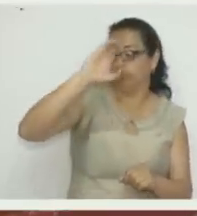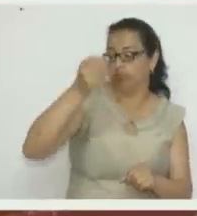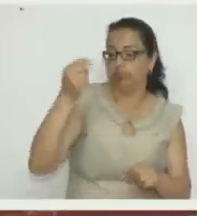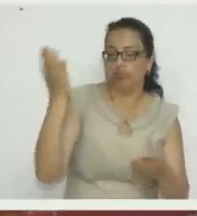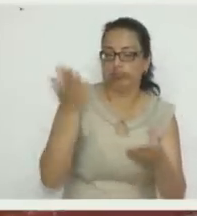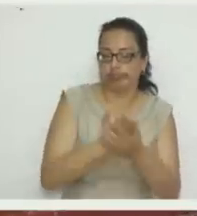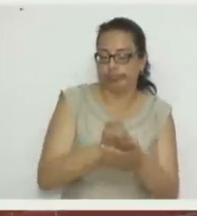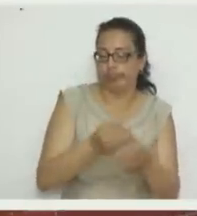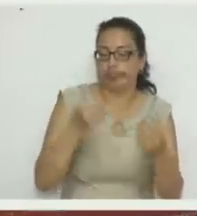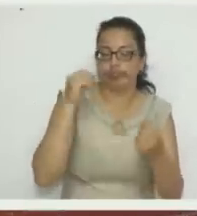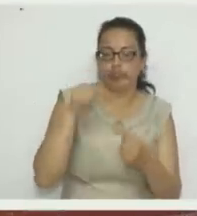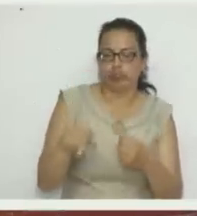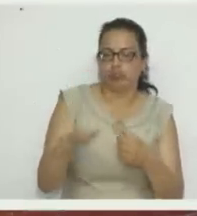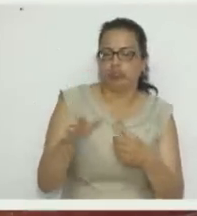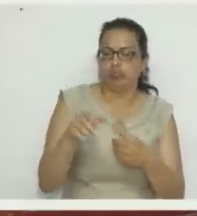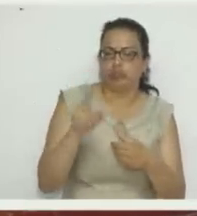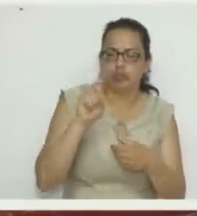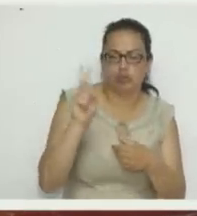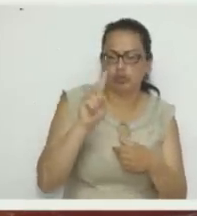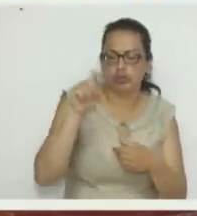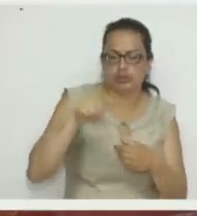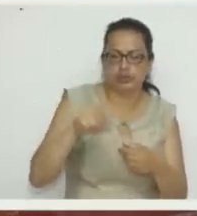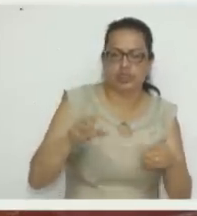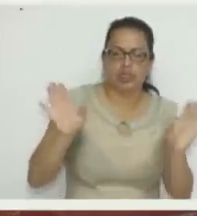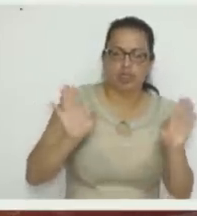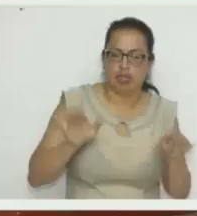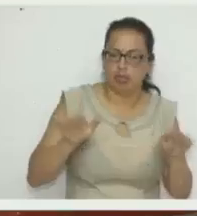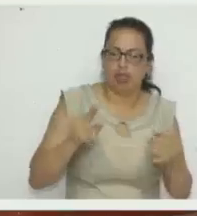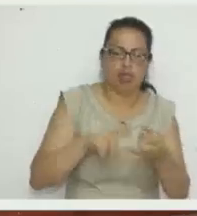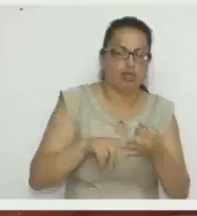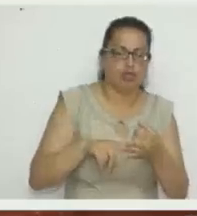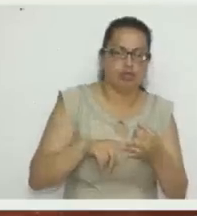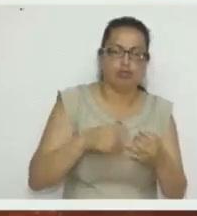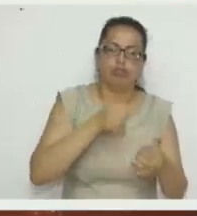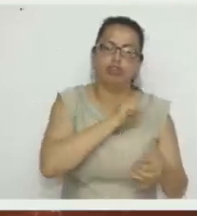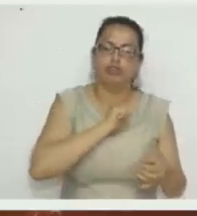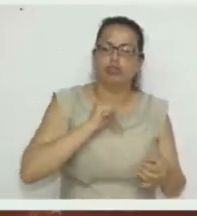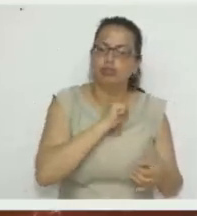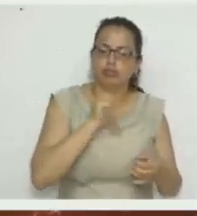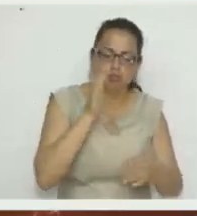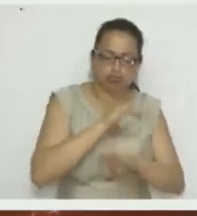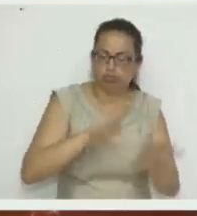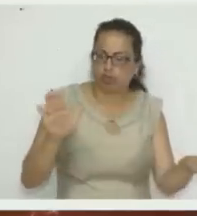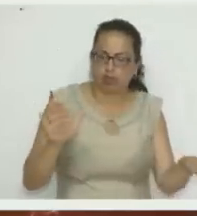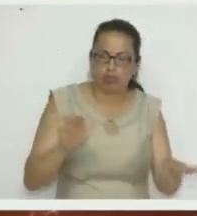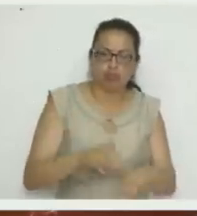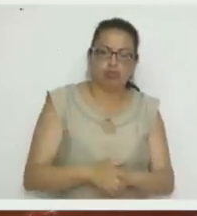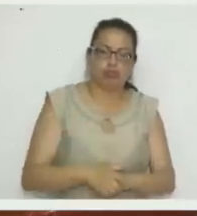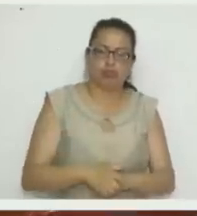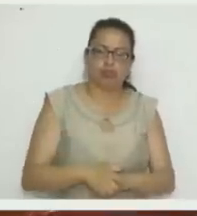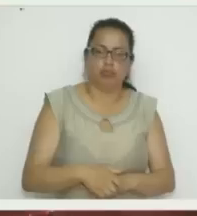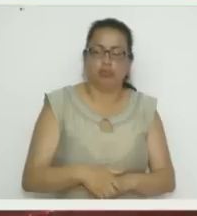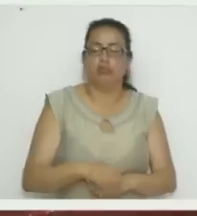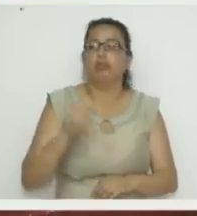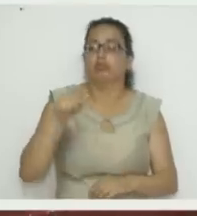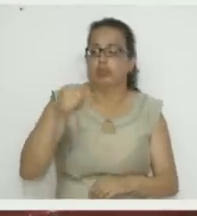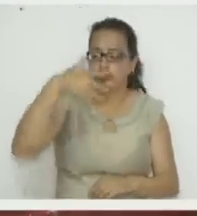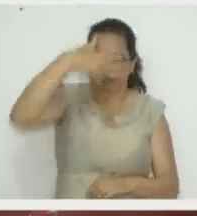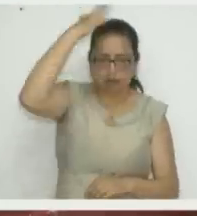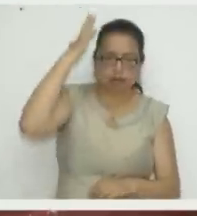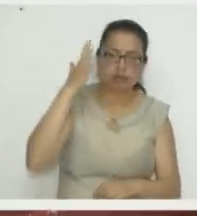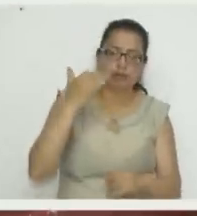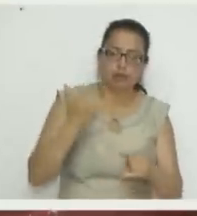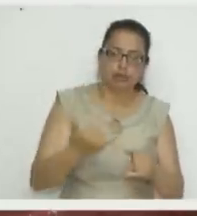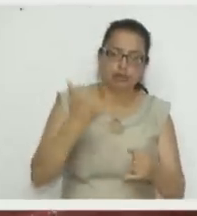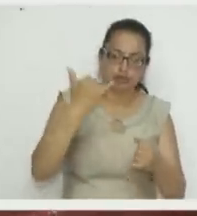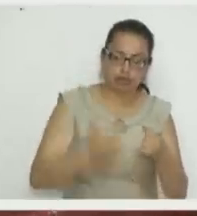Esta no necesitaría ni bracito, ni corbata, ni nada. Y este león también, porque este león ya está,